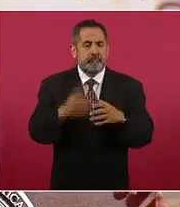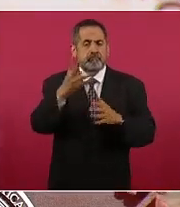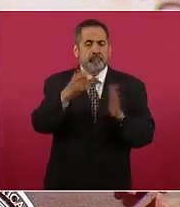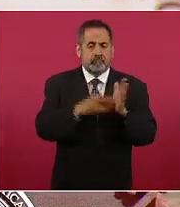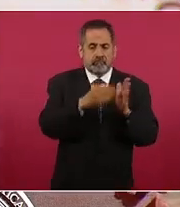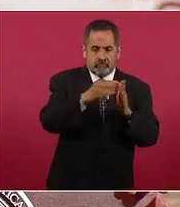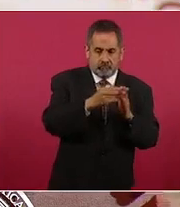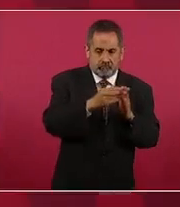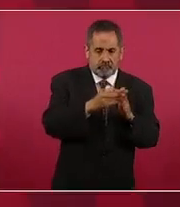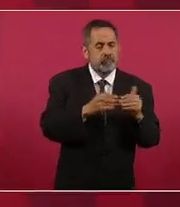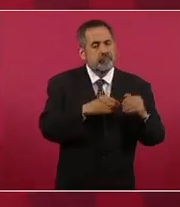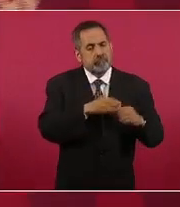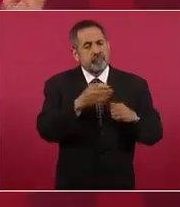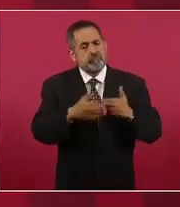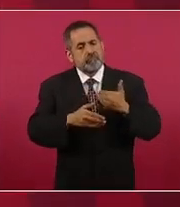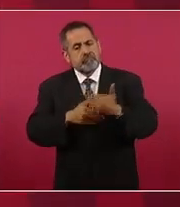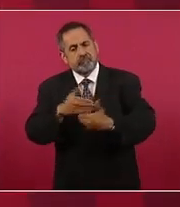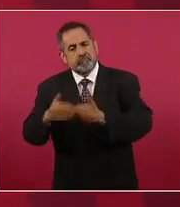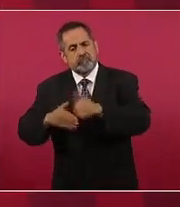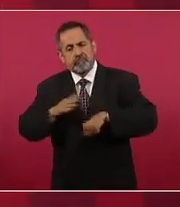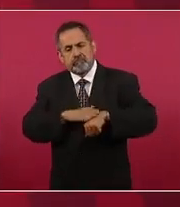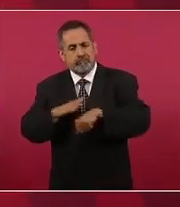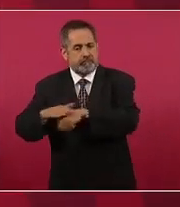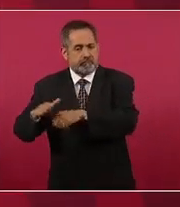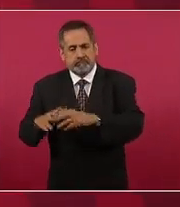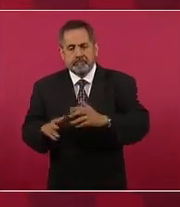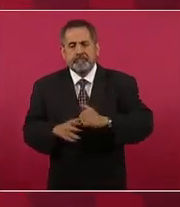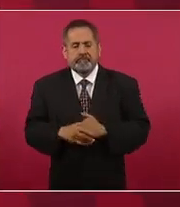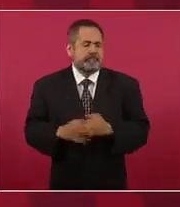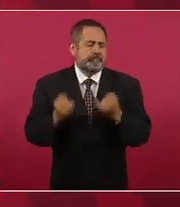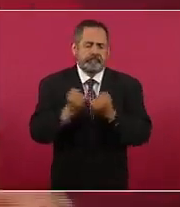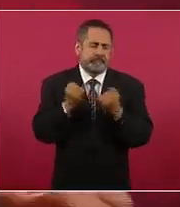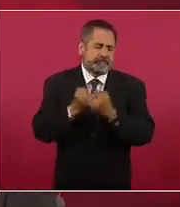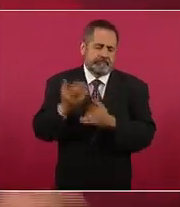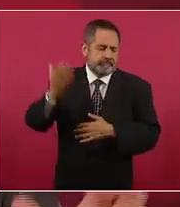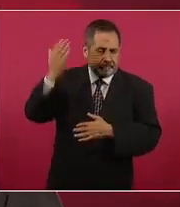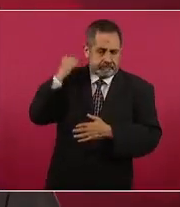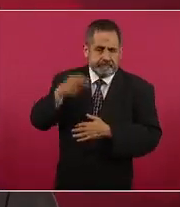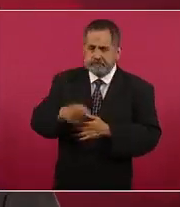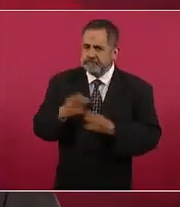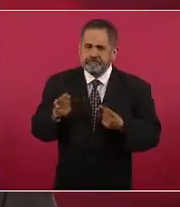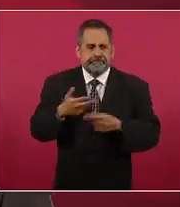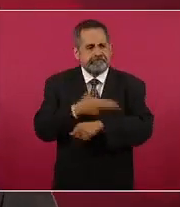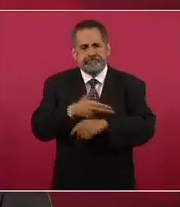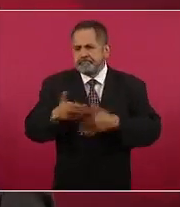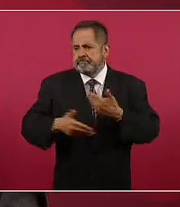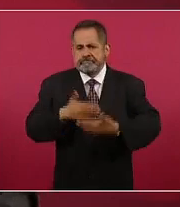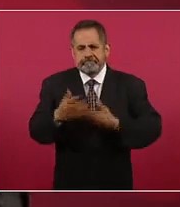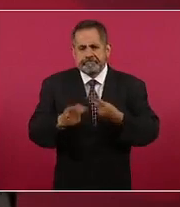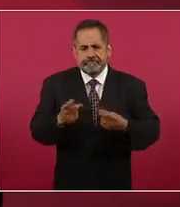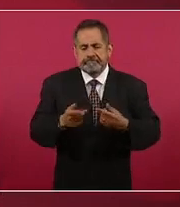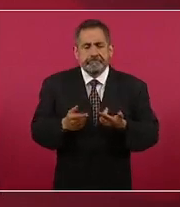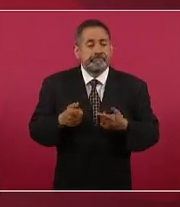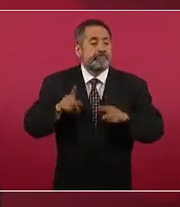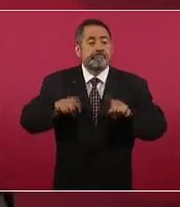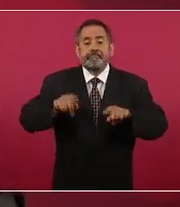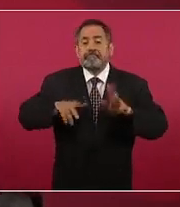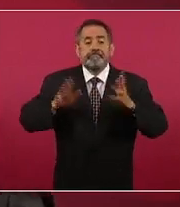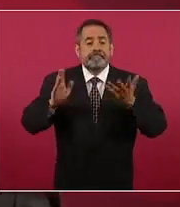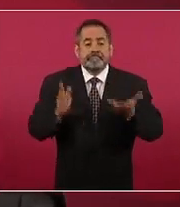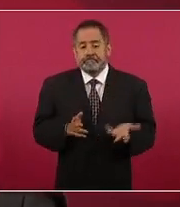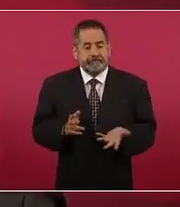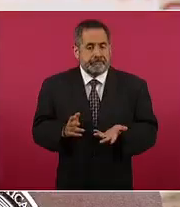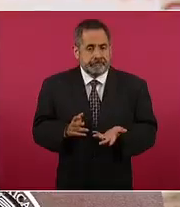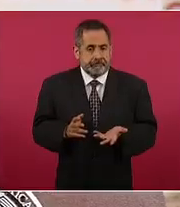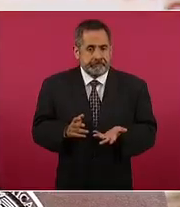posteriormente seguir avanzando como lo hemos hecho en otras ocasiones esto es muy dinámico de acuerdo a cómo se vaya presentando